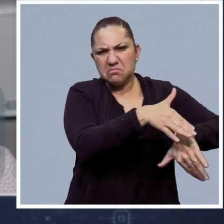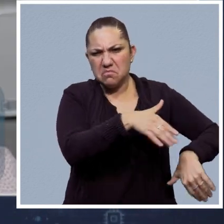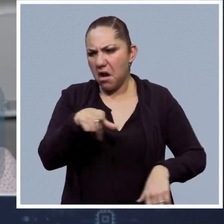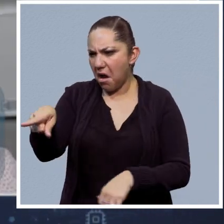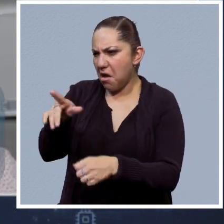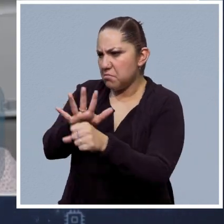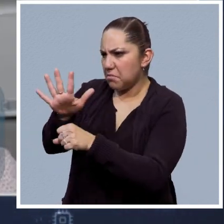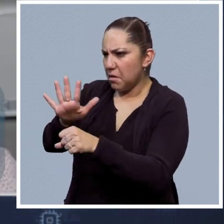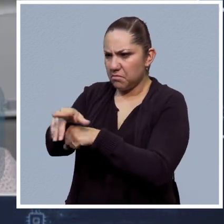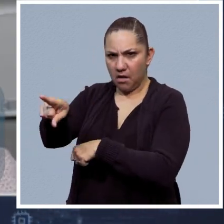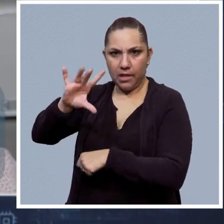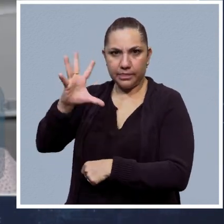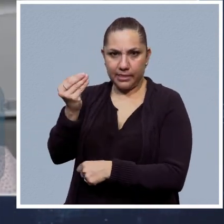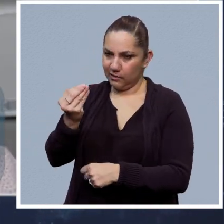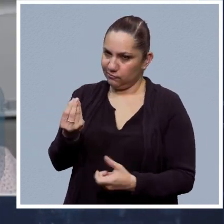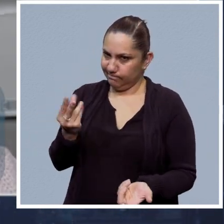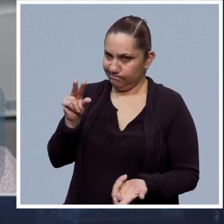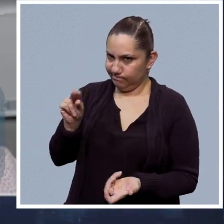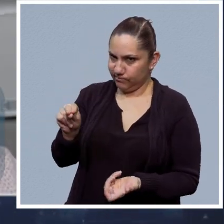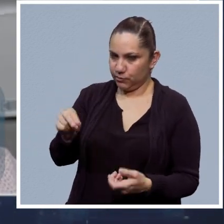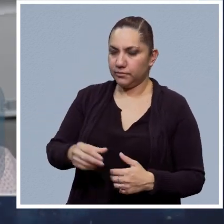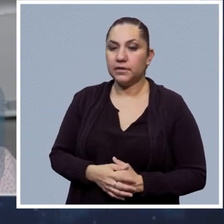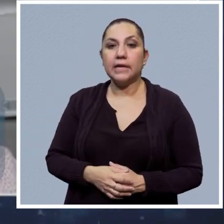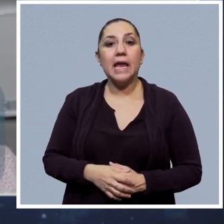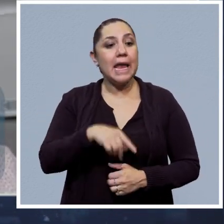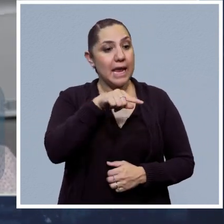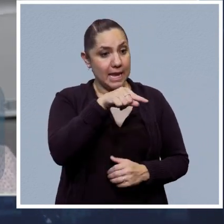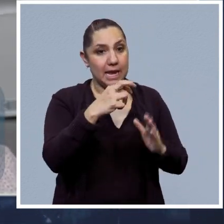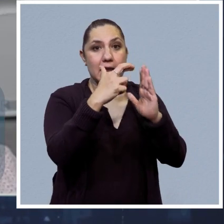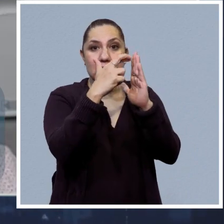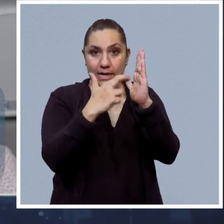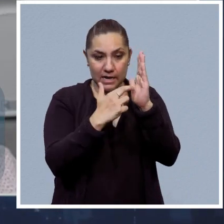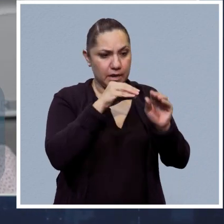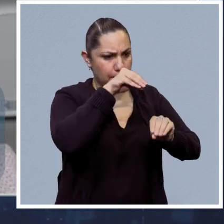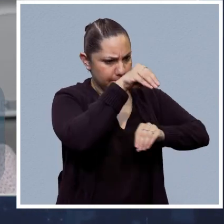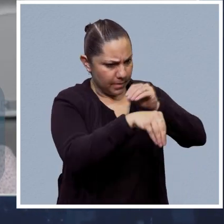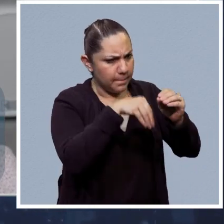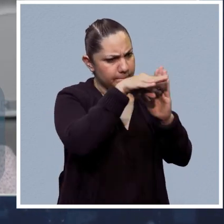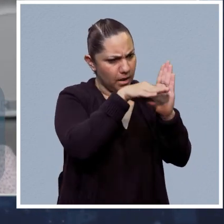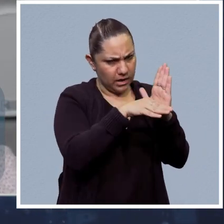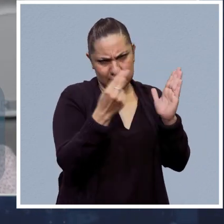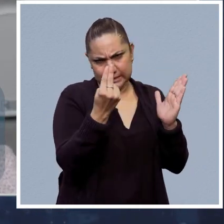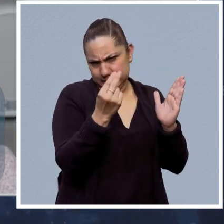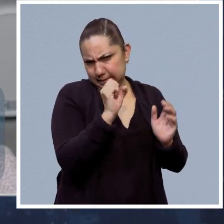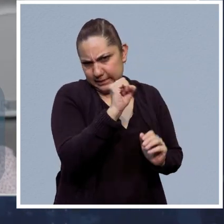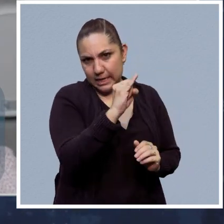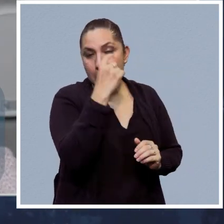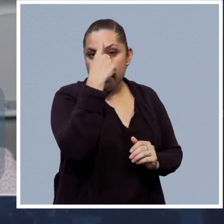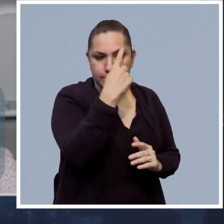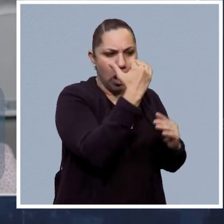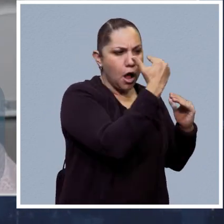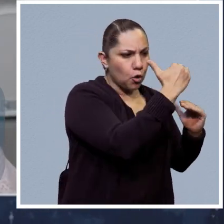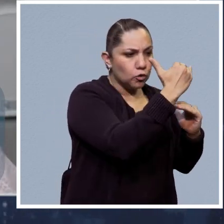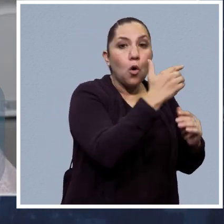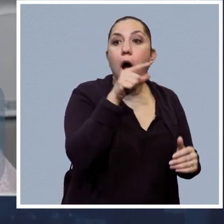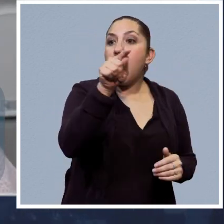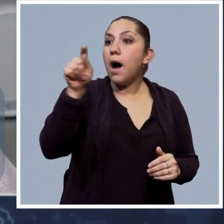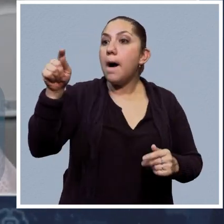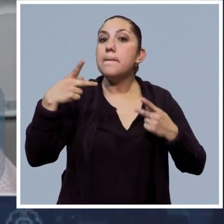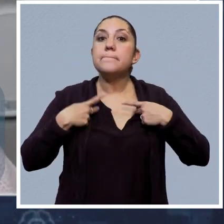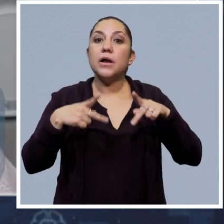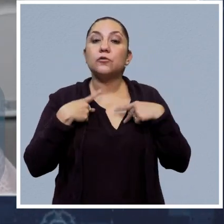alguna manera se necesita una regulación, pero no una regulación para impedir a los usuarios que usen la inteligencia artificial,